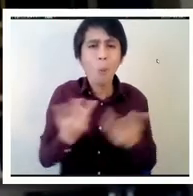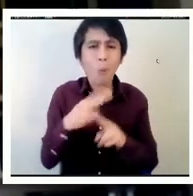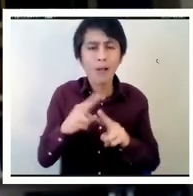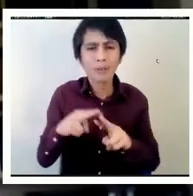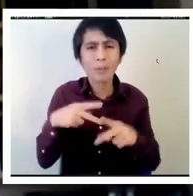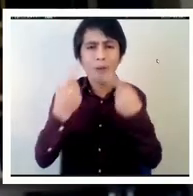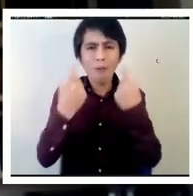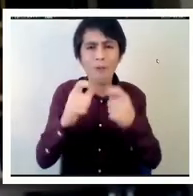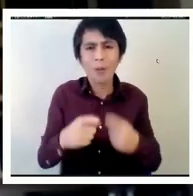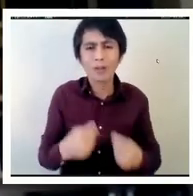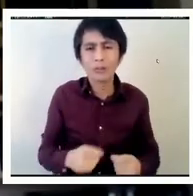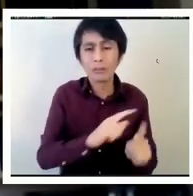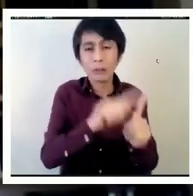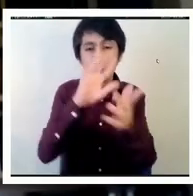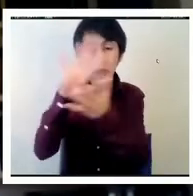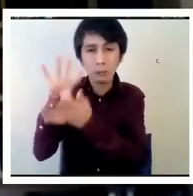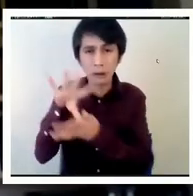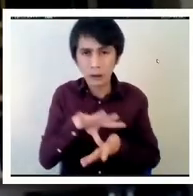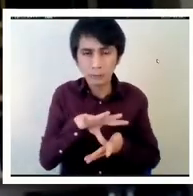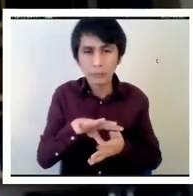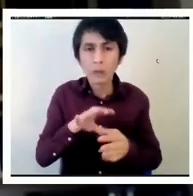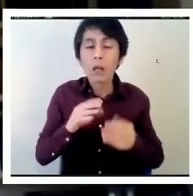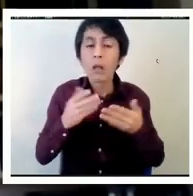distintos países, y al hacer esto,